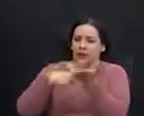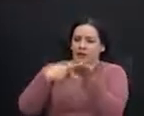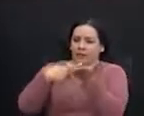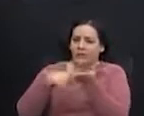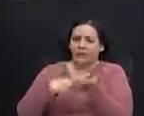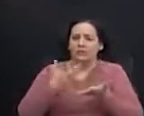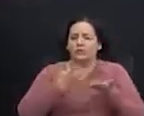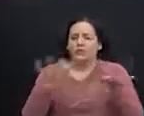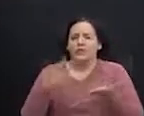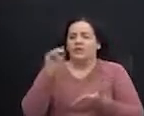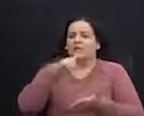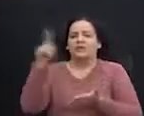es cómo les bajamos el salario.